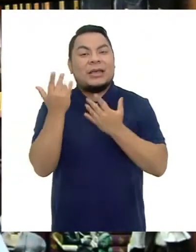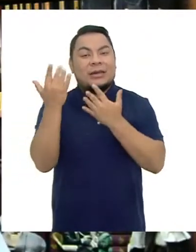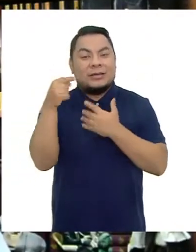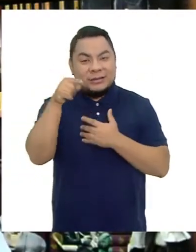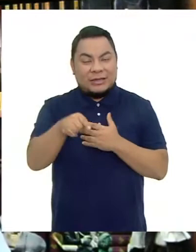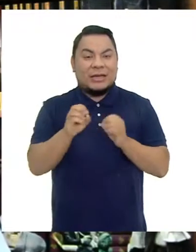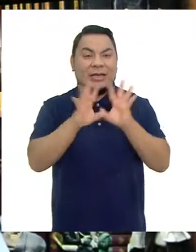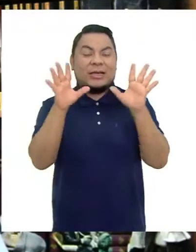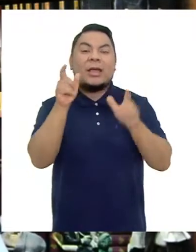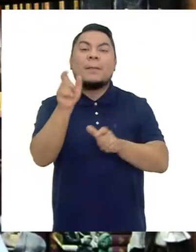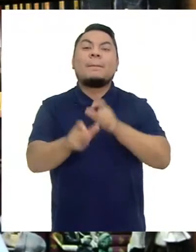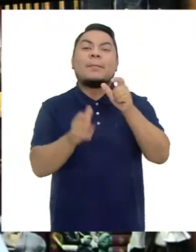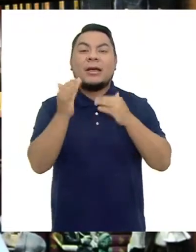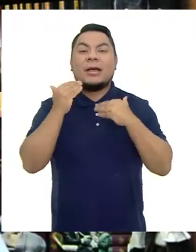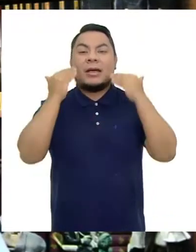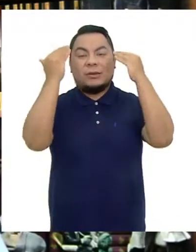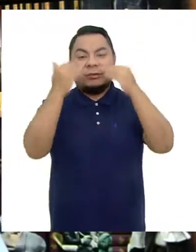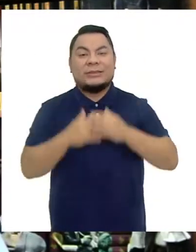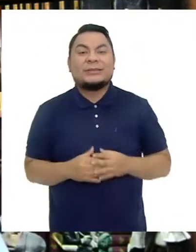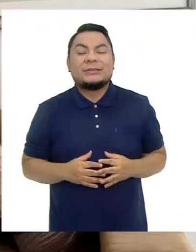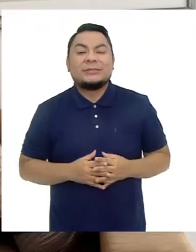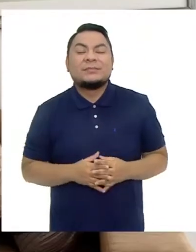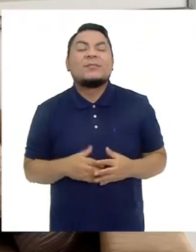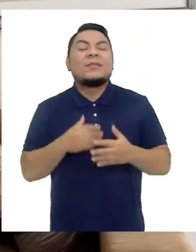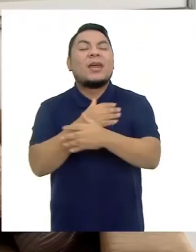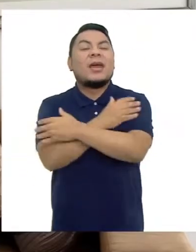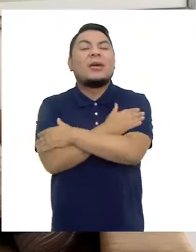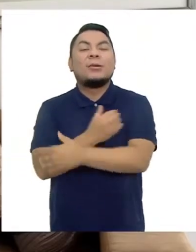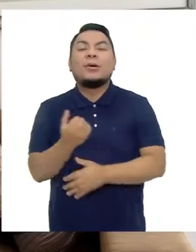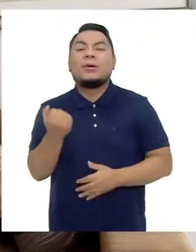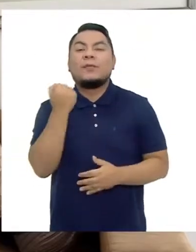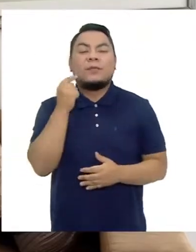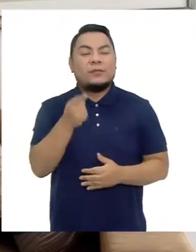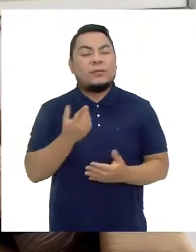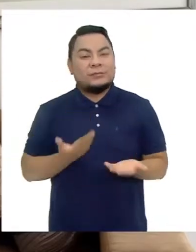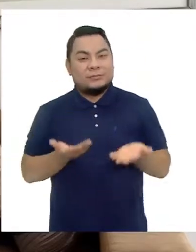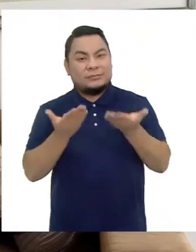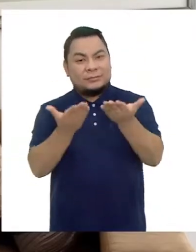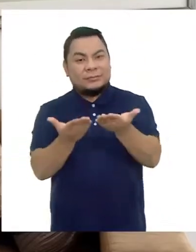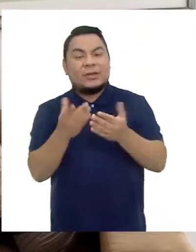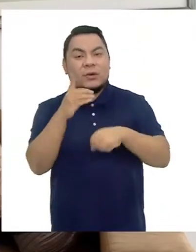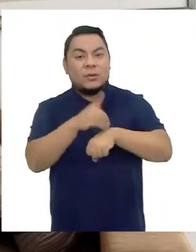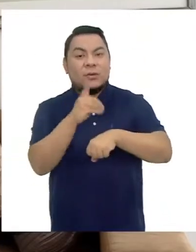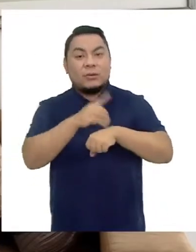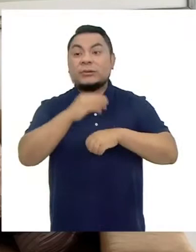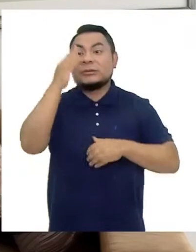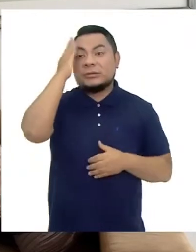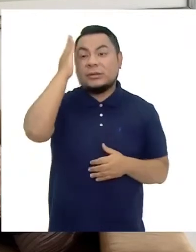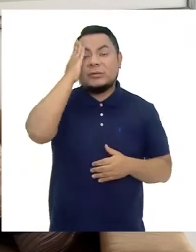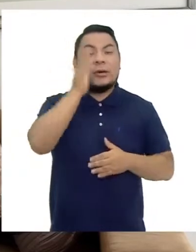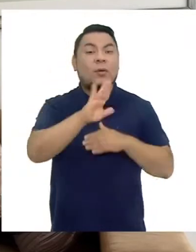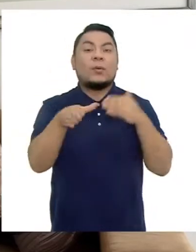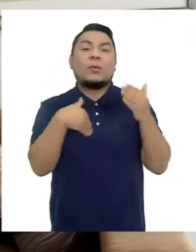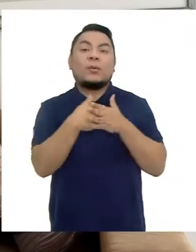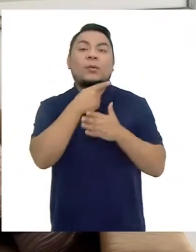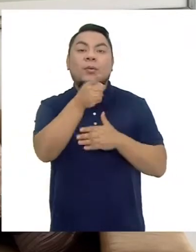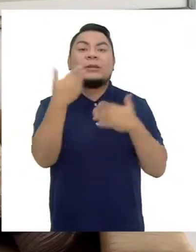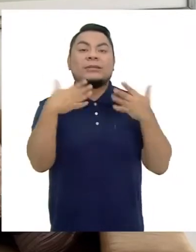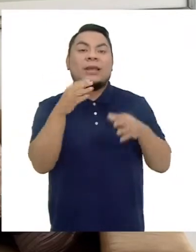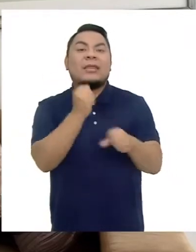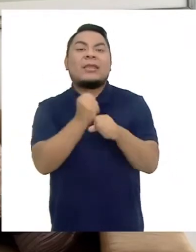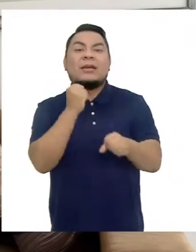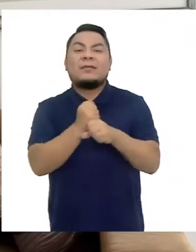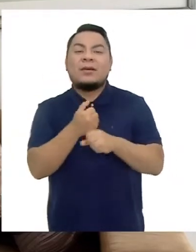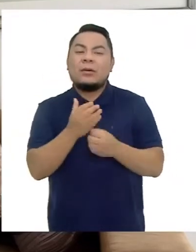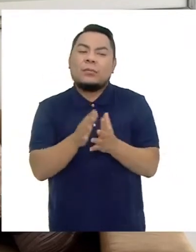tan especial El Día Nacional de las Personas Adultas Mayores Un abrazo fuerte hacia la distancia doctor Y sabemos todo lo que ustedes están